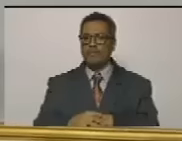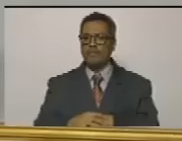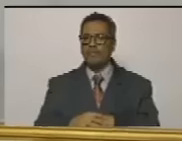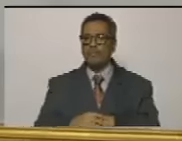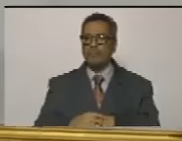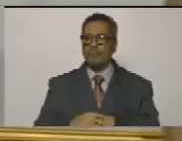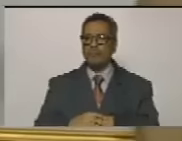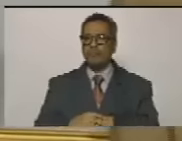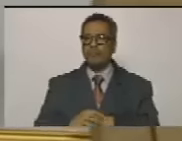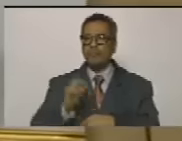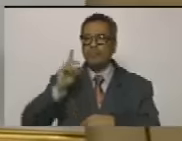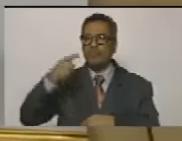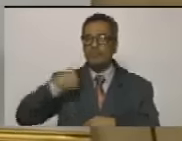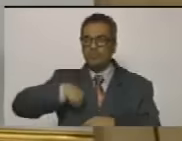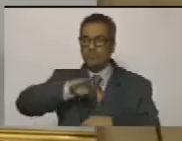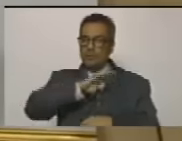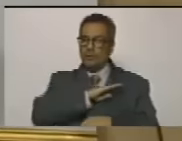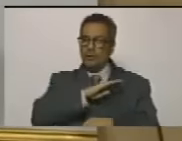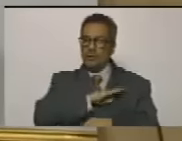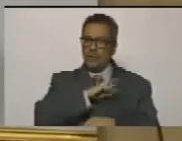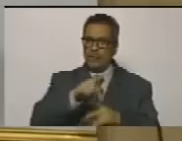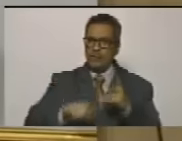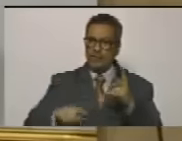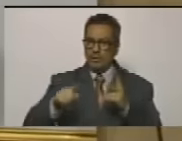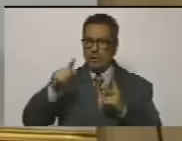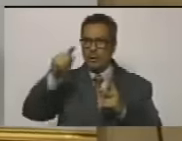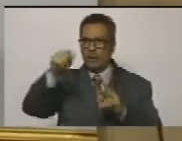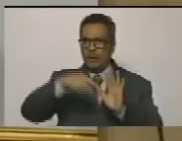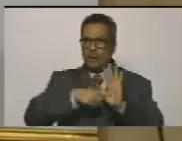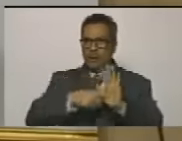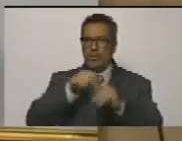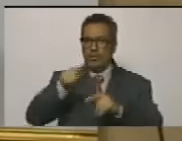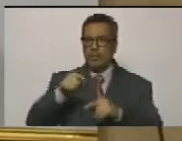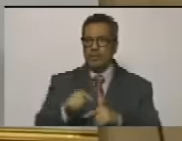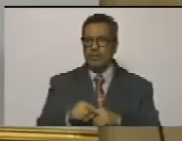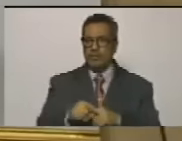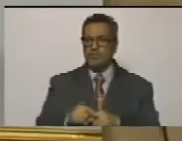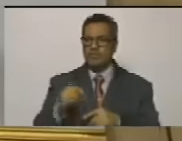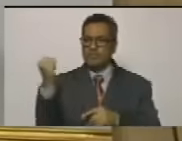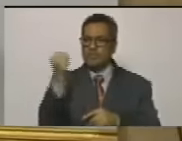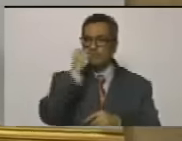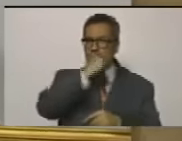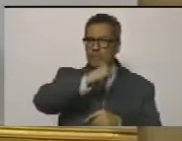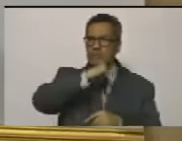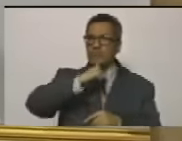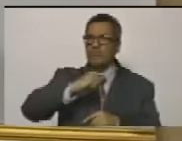que además es nuestro candidato del asesinato